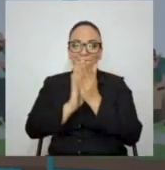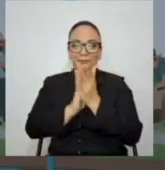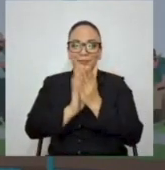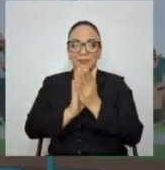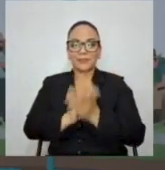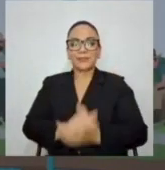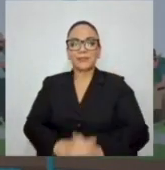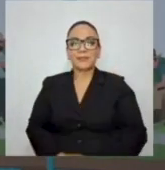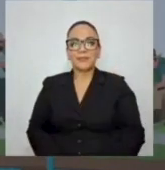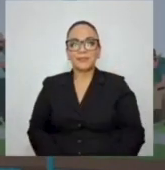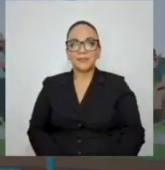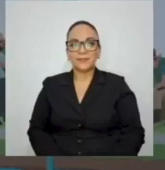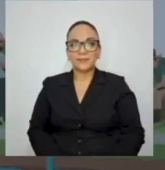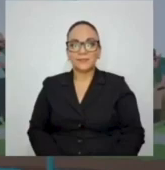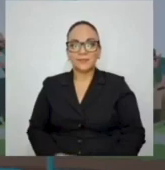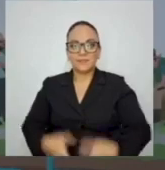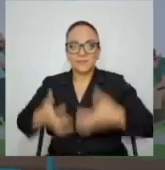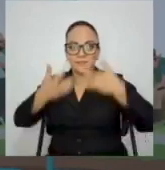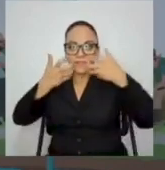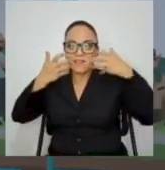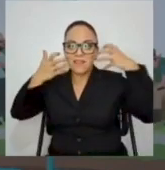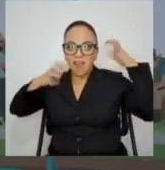el jaguar,